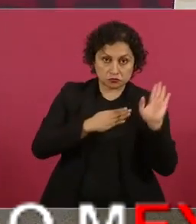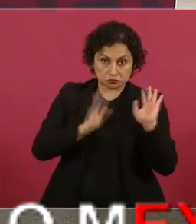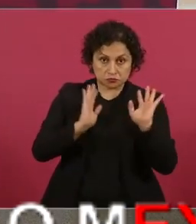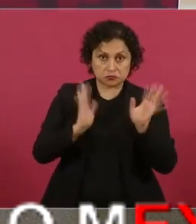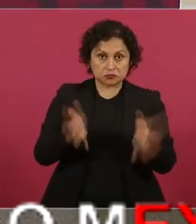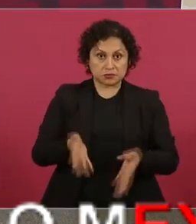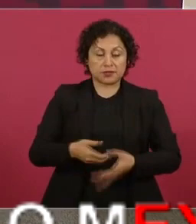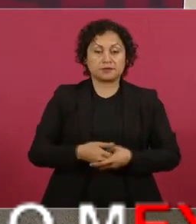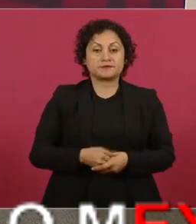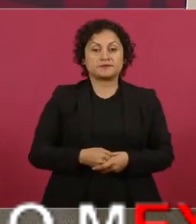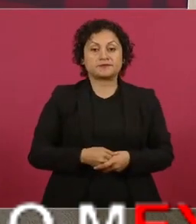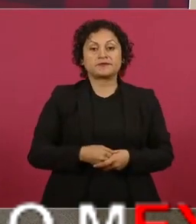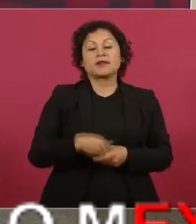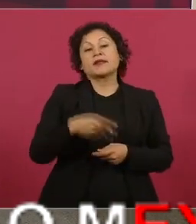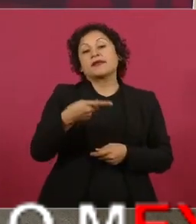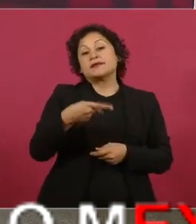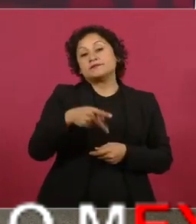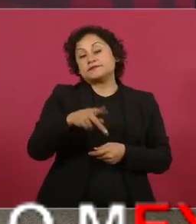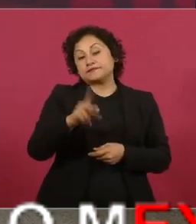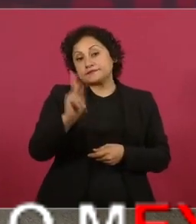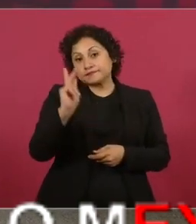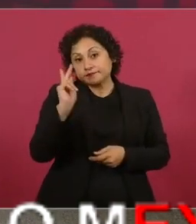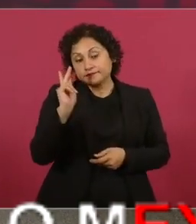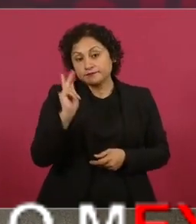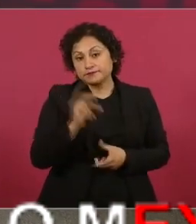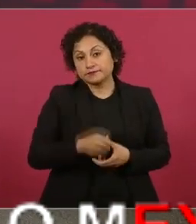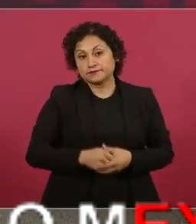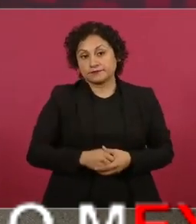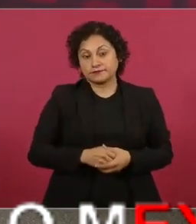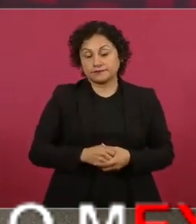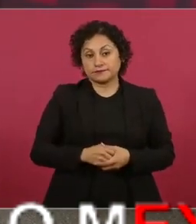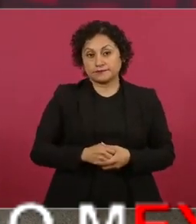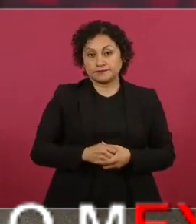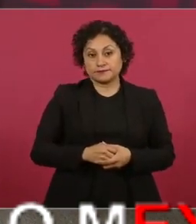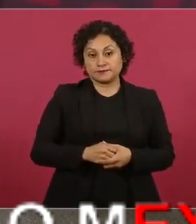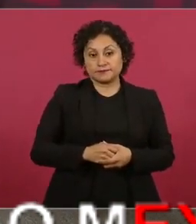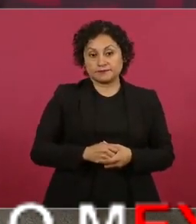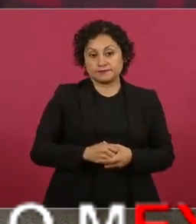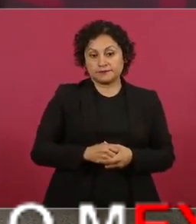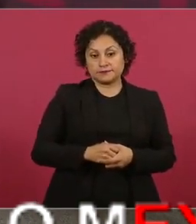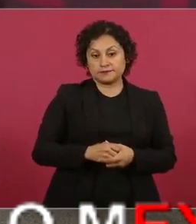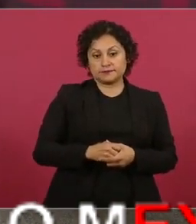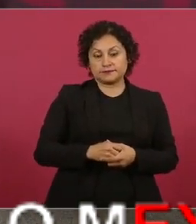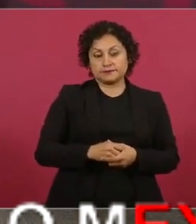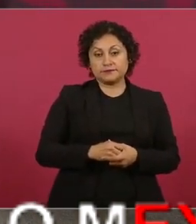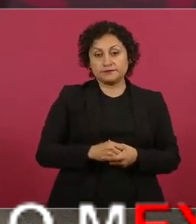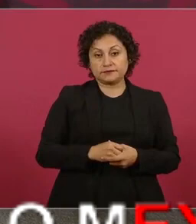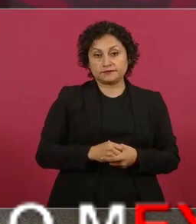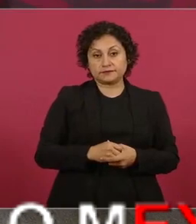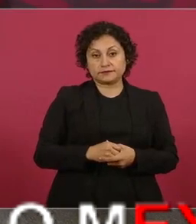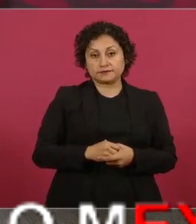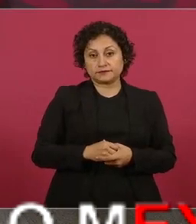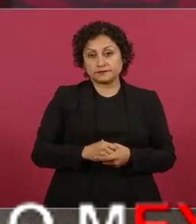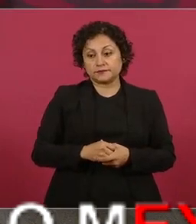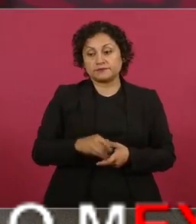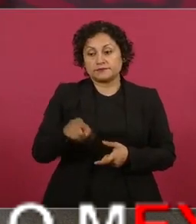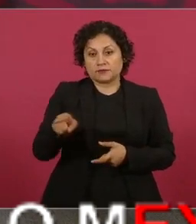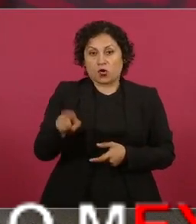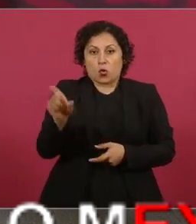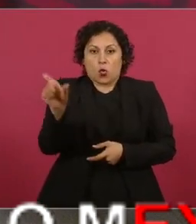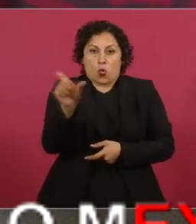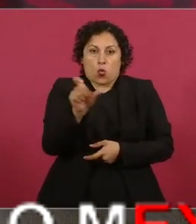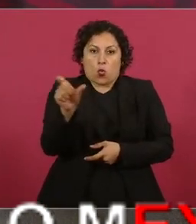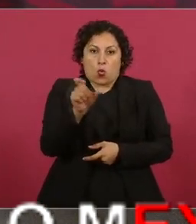Pero eso fue lo que dieron a conocer al principio.